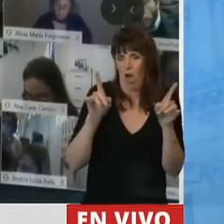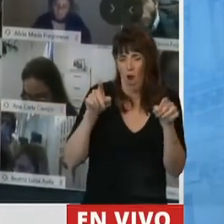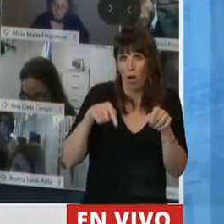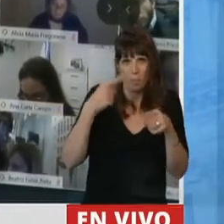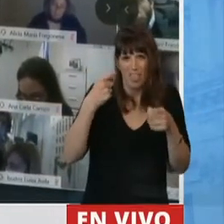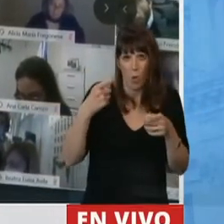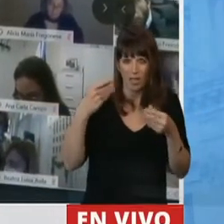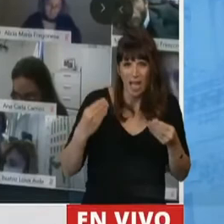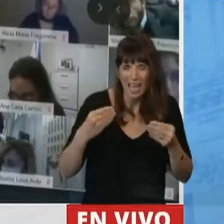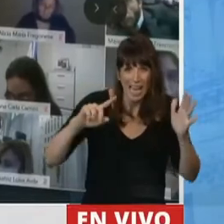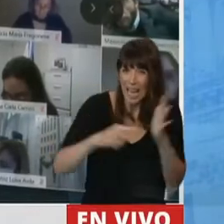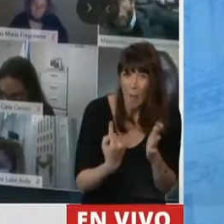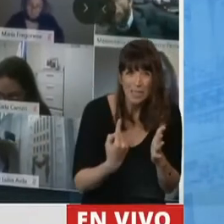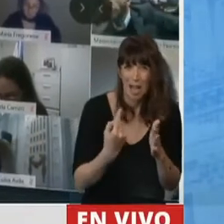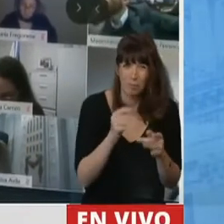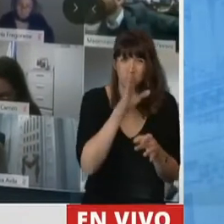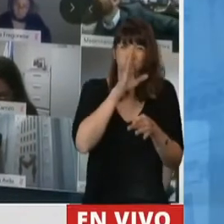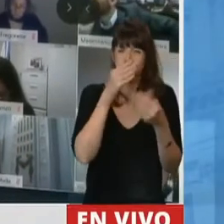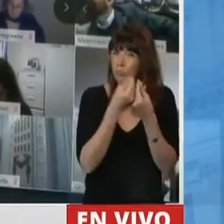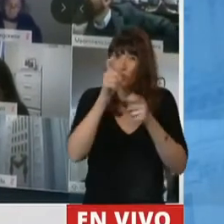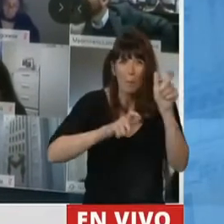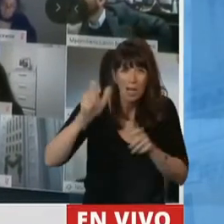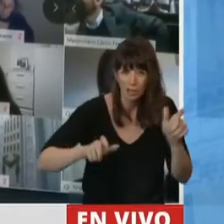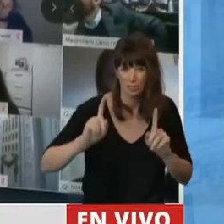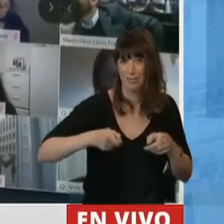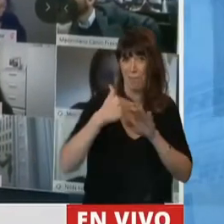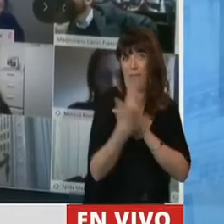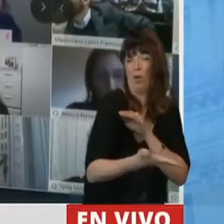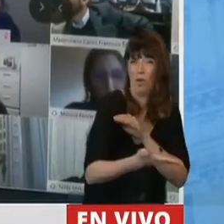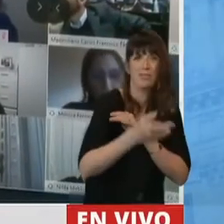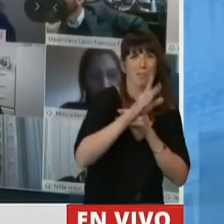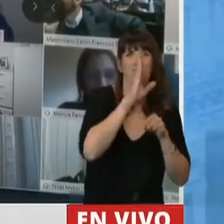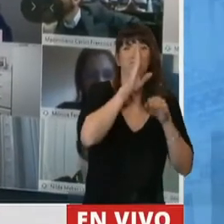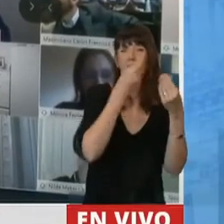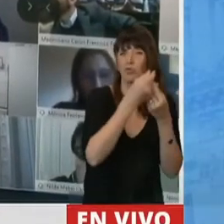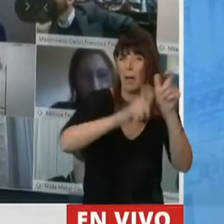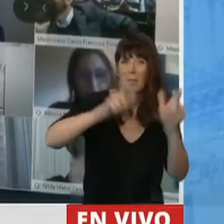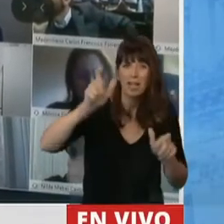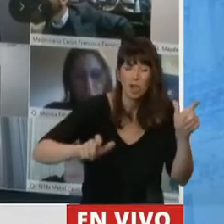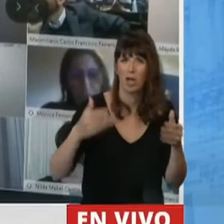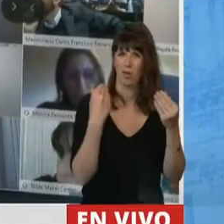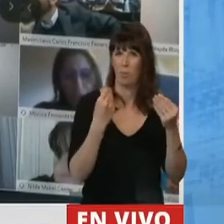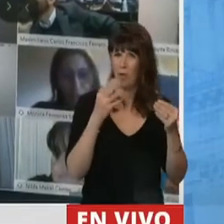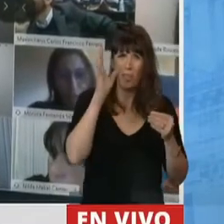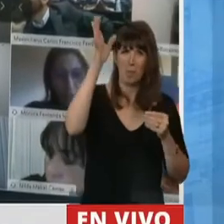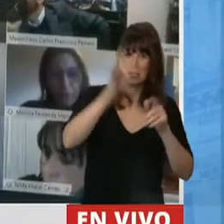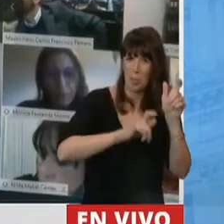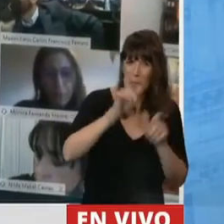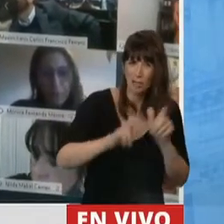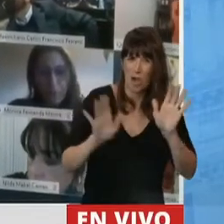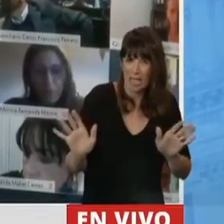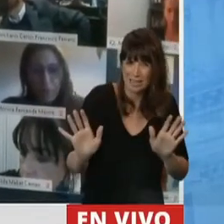en las grandes ciudades y en el cordón alrededor de la Ciudad de Buenos Aires. Una sociedad, un país no se puede desarrollar con ese nivel de